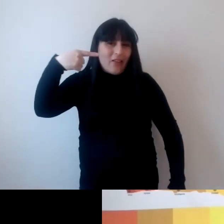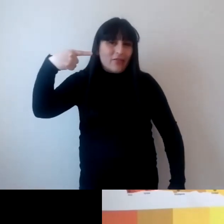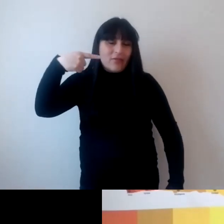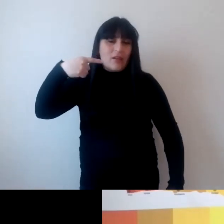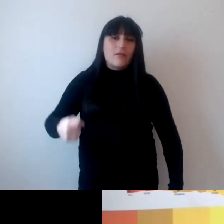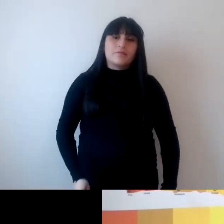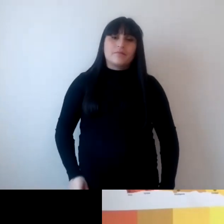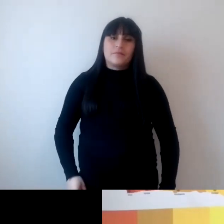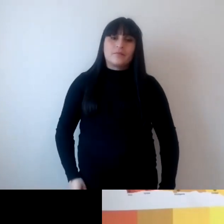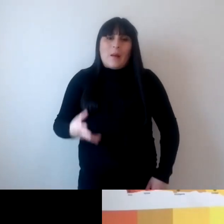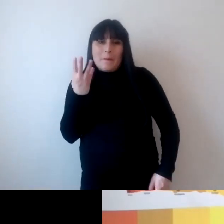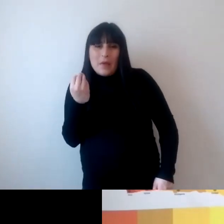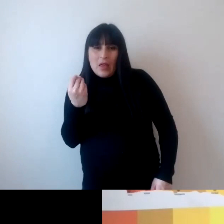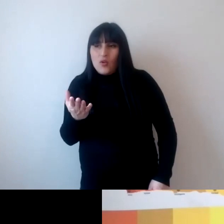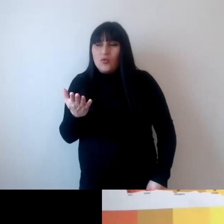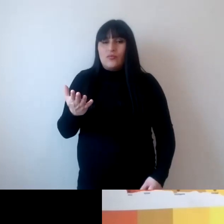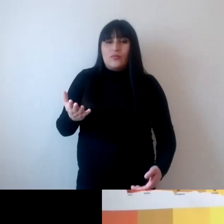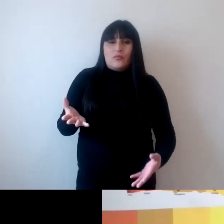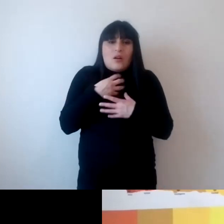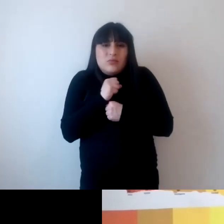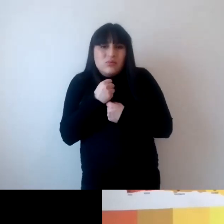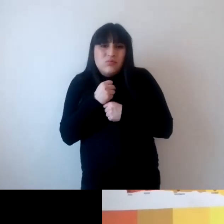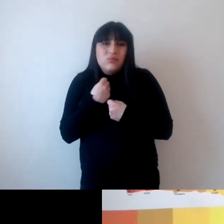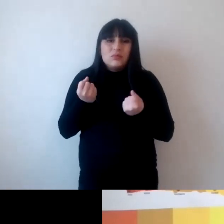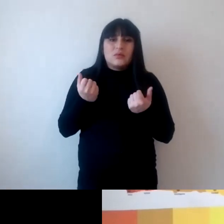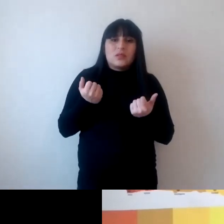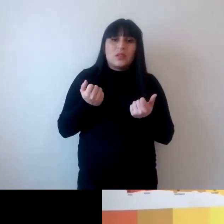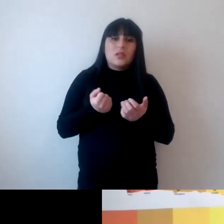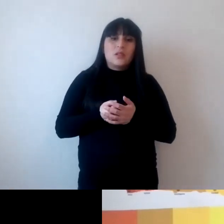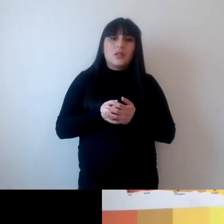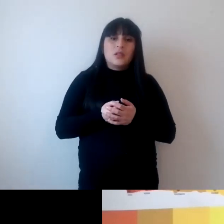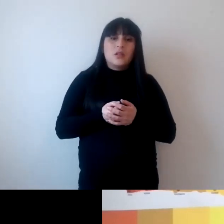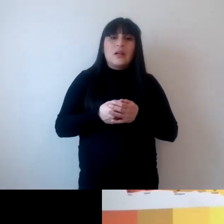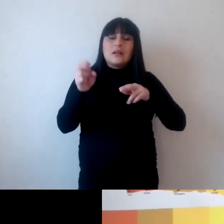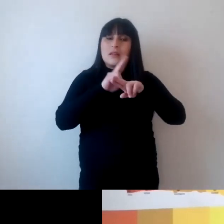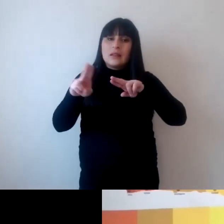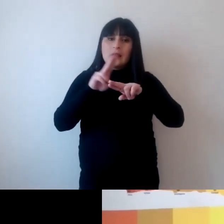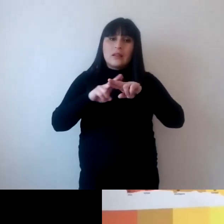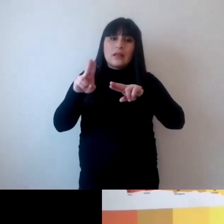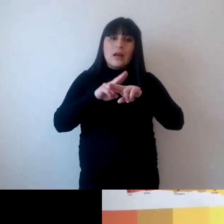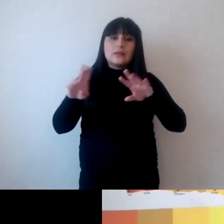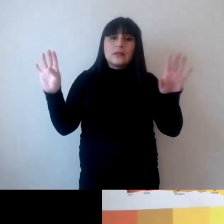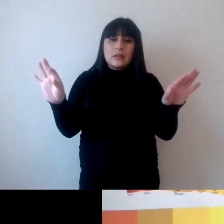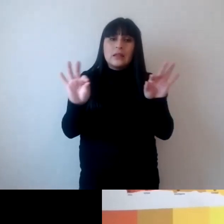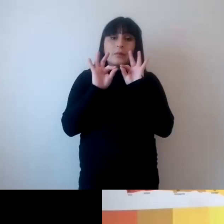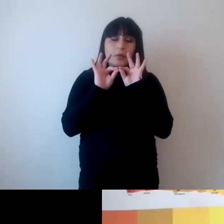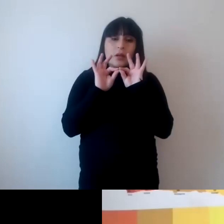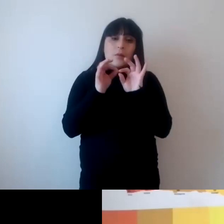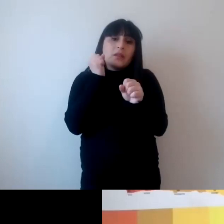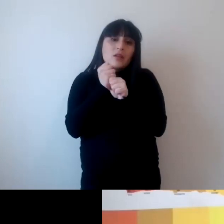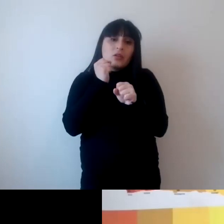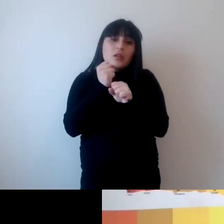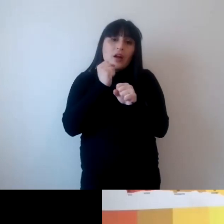pesimismo miedo angustia que hacen ella además especialmente los que trabajáis con